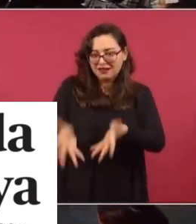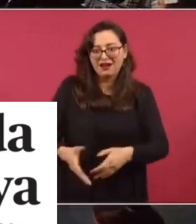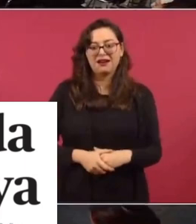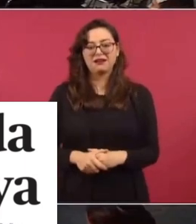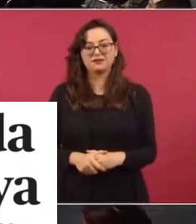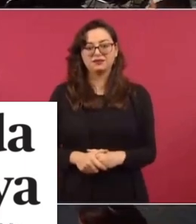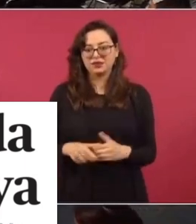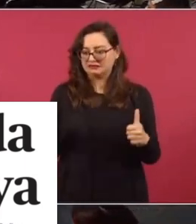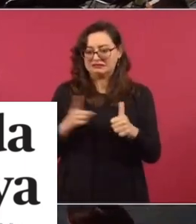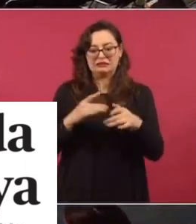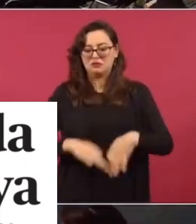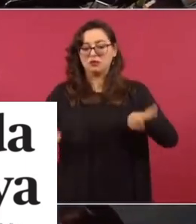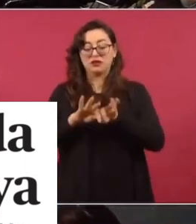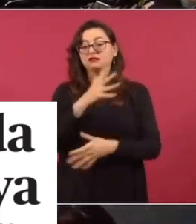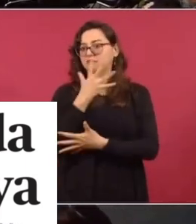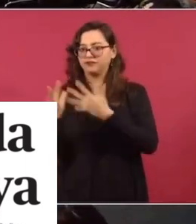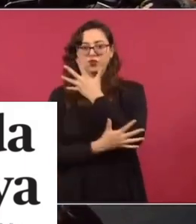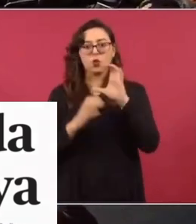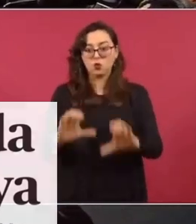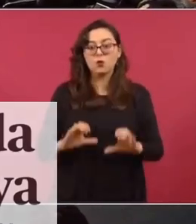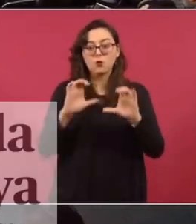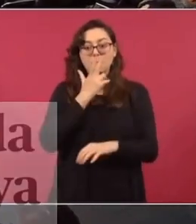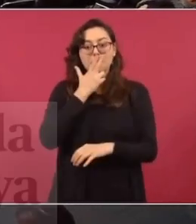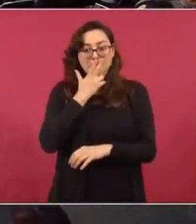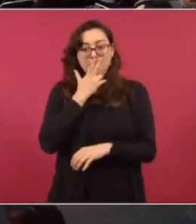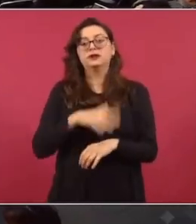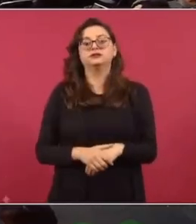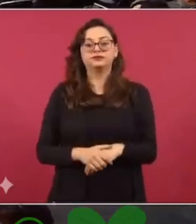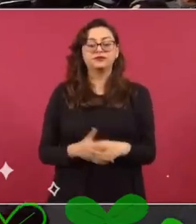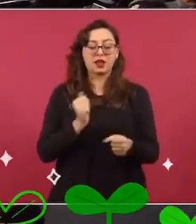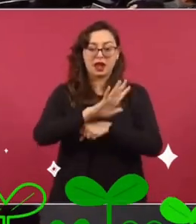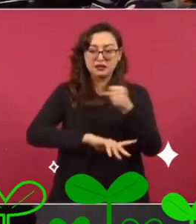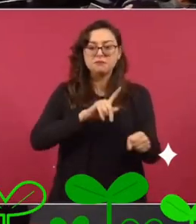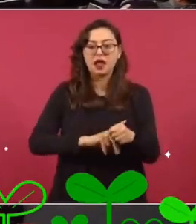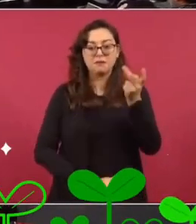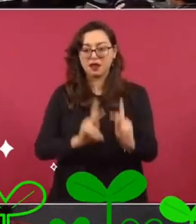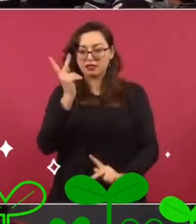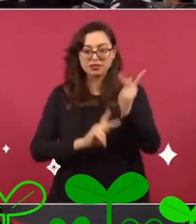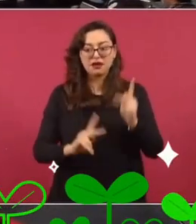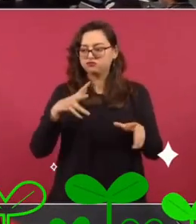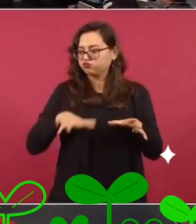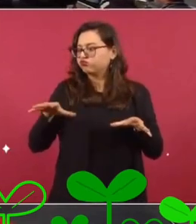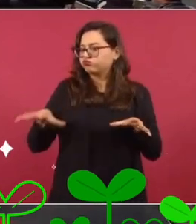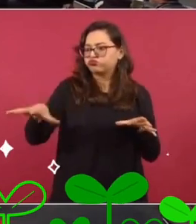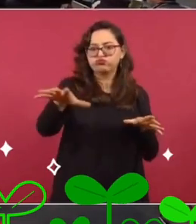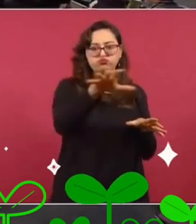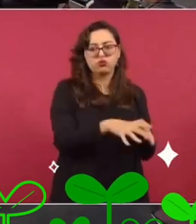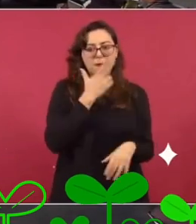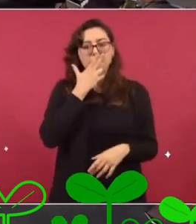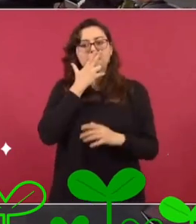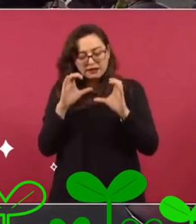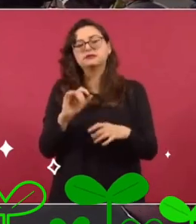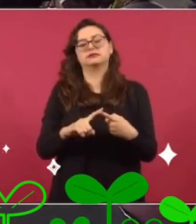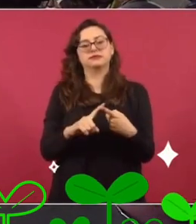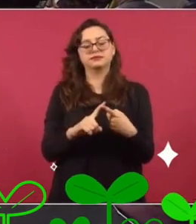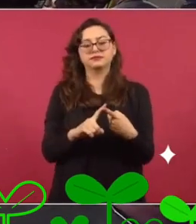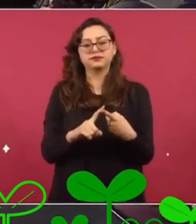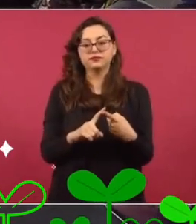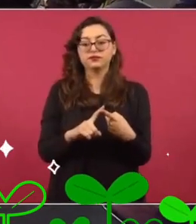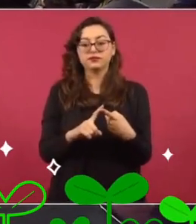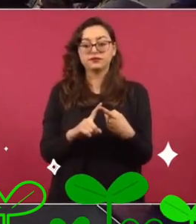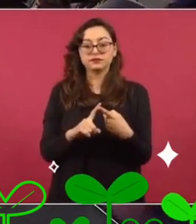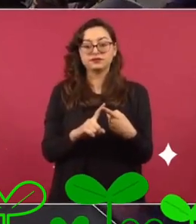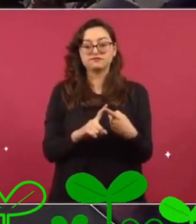Ecología, estamos hablando de las reservas de flora, fauna, más importantes de México y de las más importantes del mundo, que